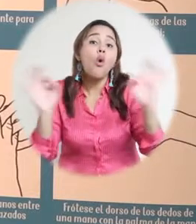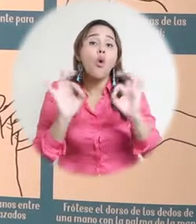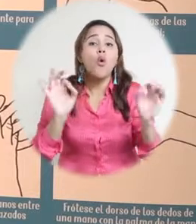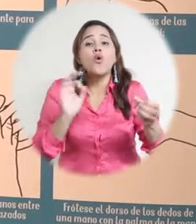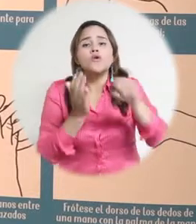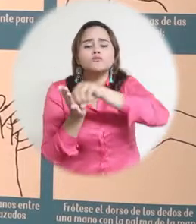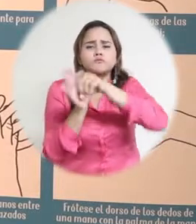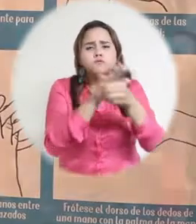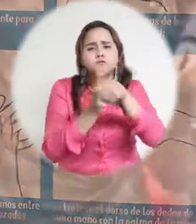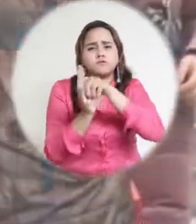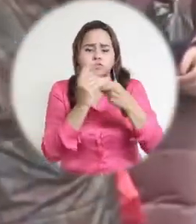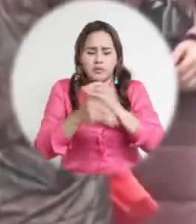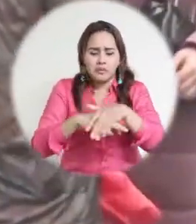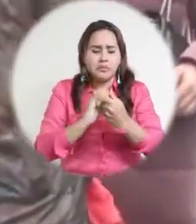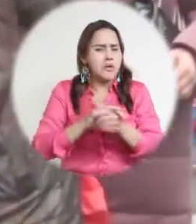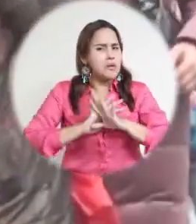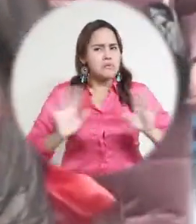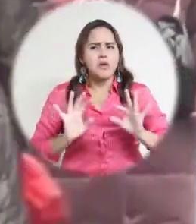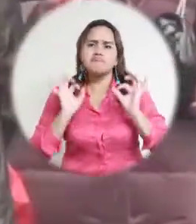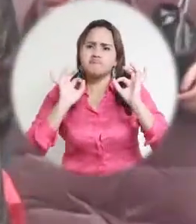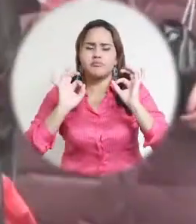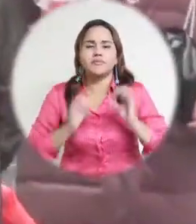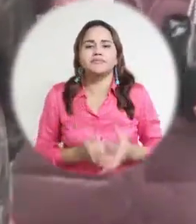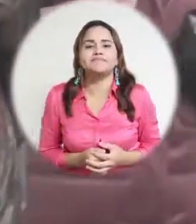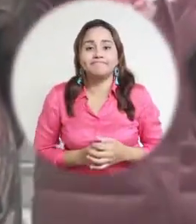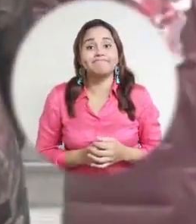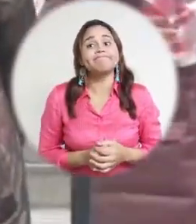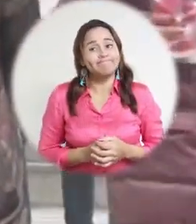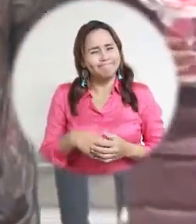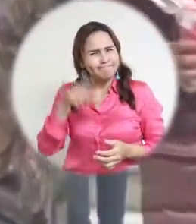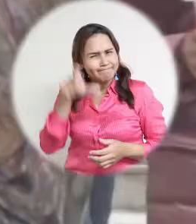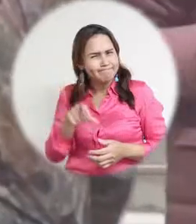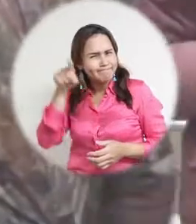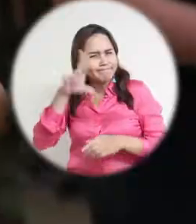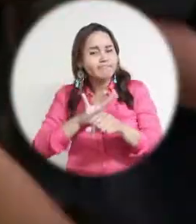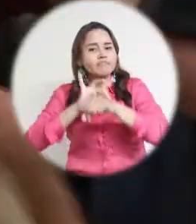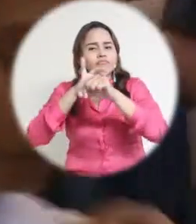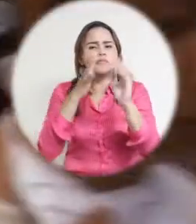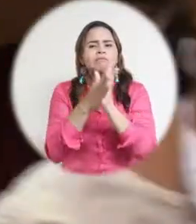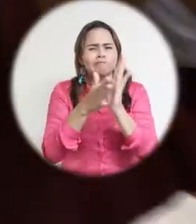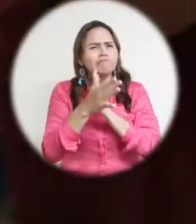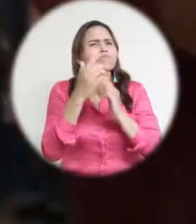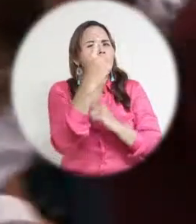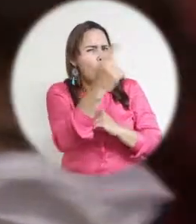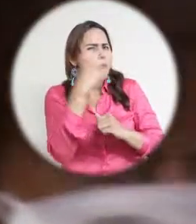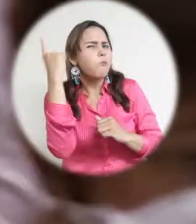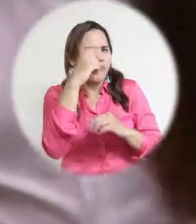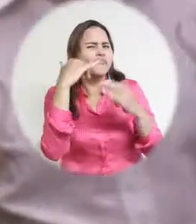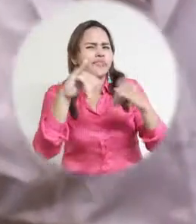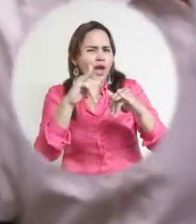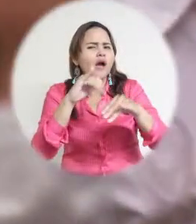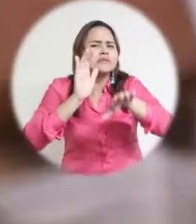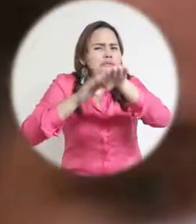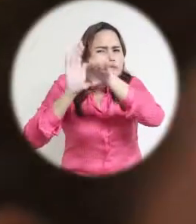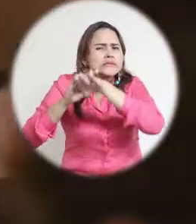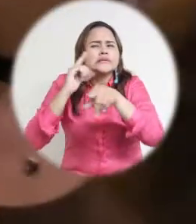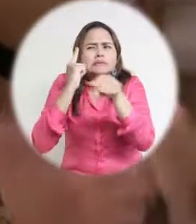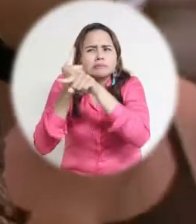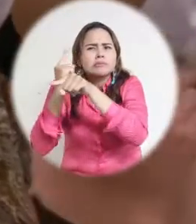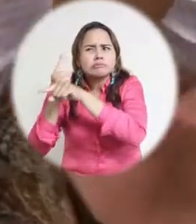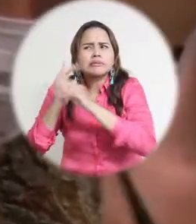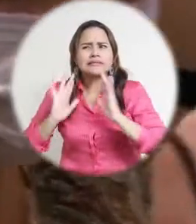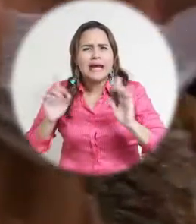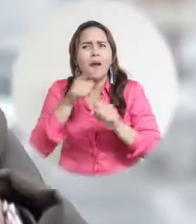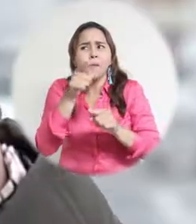frecuentemente con eso, podría ser suficiente. Según el Galeno, a pesar de haber varios casos confirmados a nivel nacional, no hay que alarmarse por el brote.